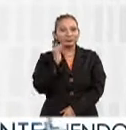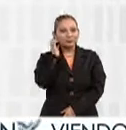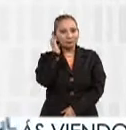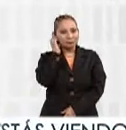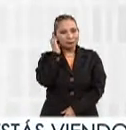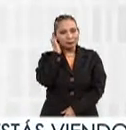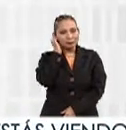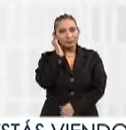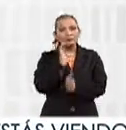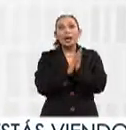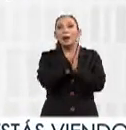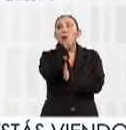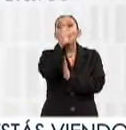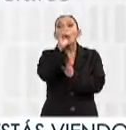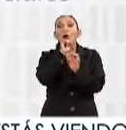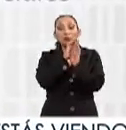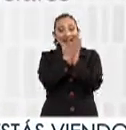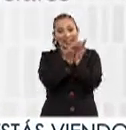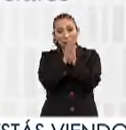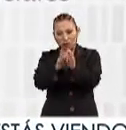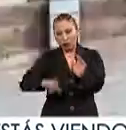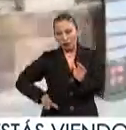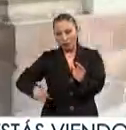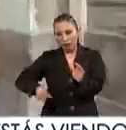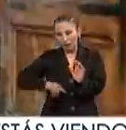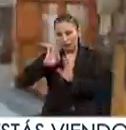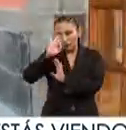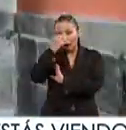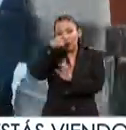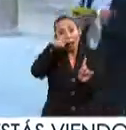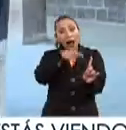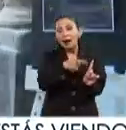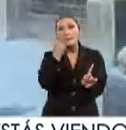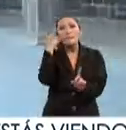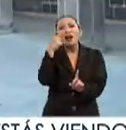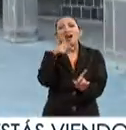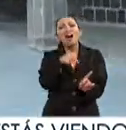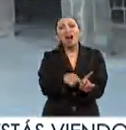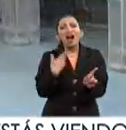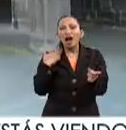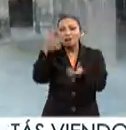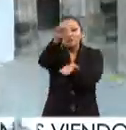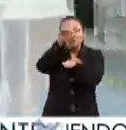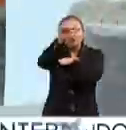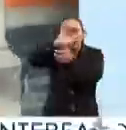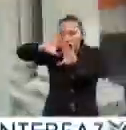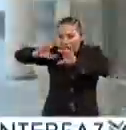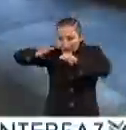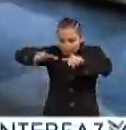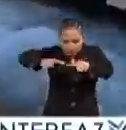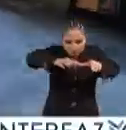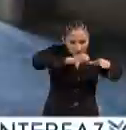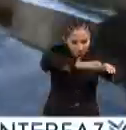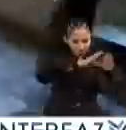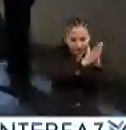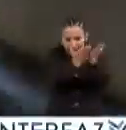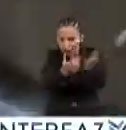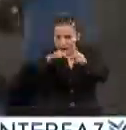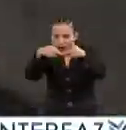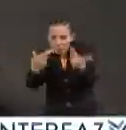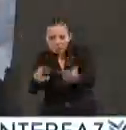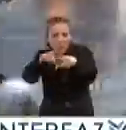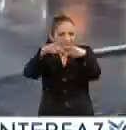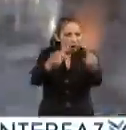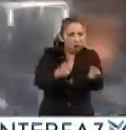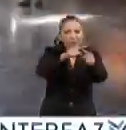La biblioteca de publicaciones del gobierno federal tiene como objetivo reunir y clasificar las obras realizadas